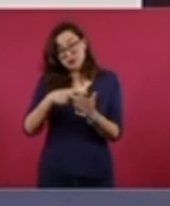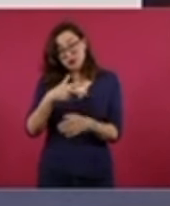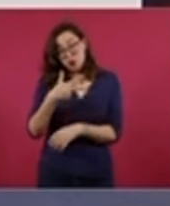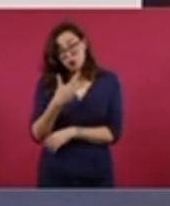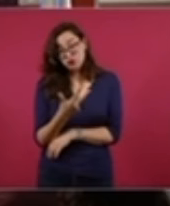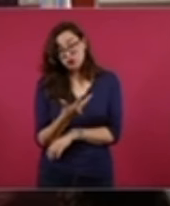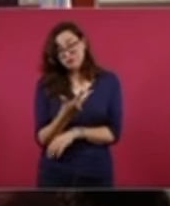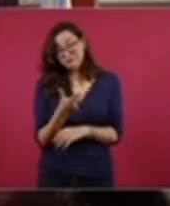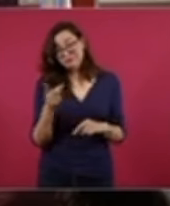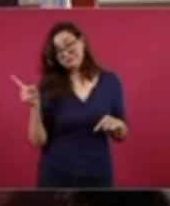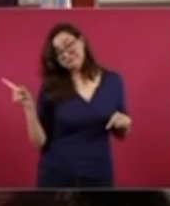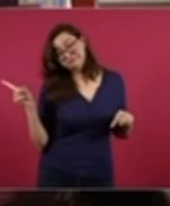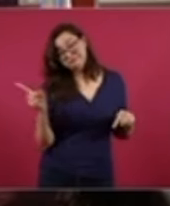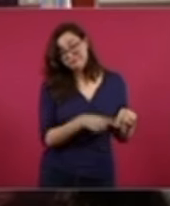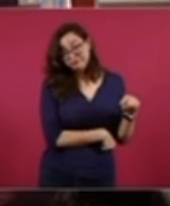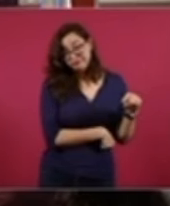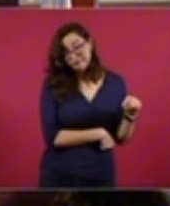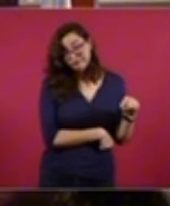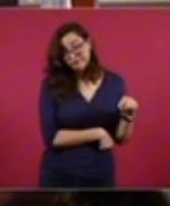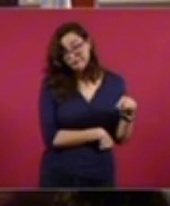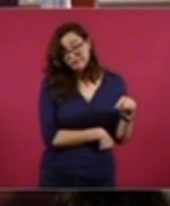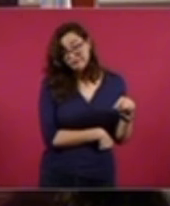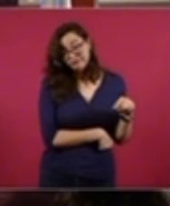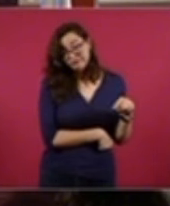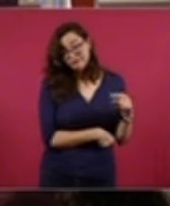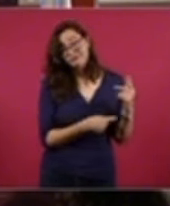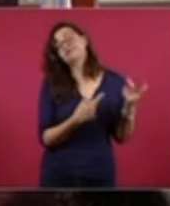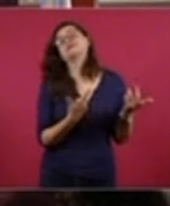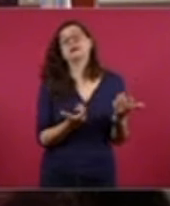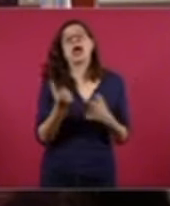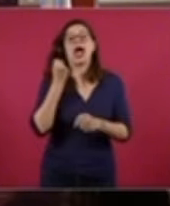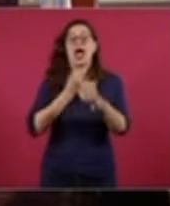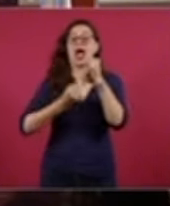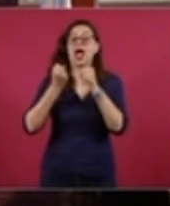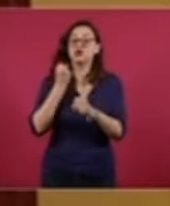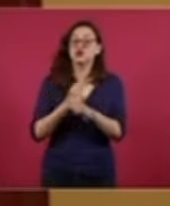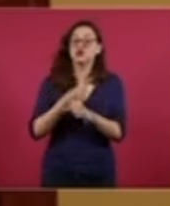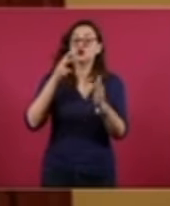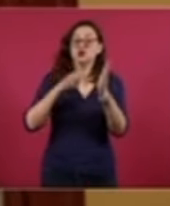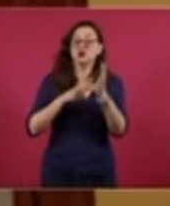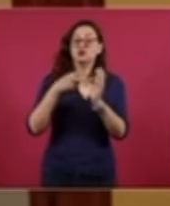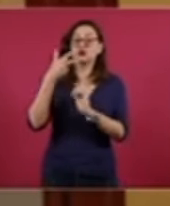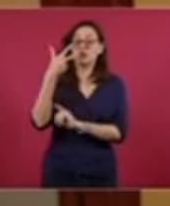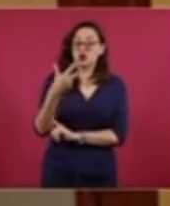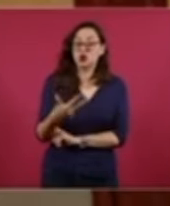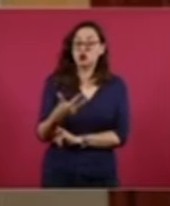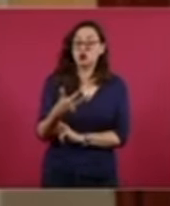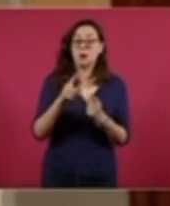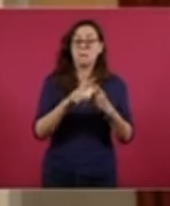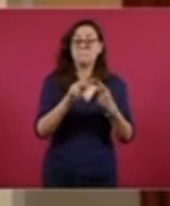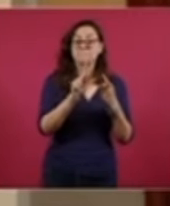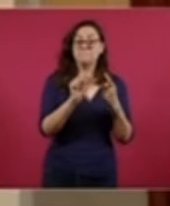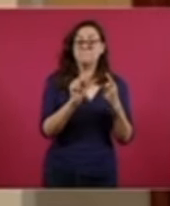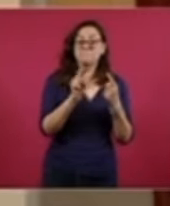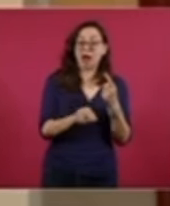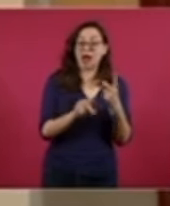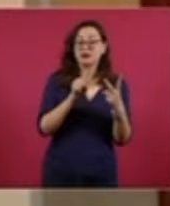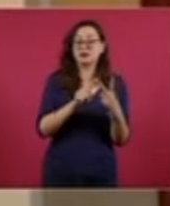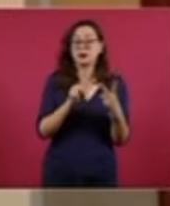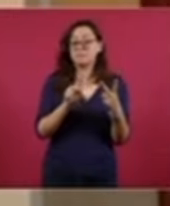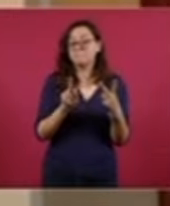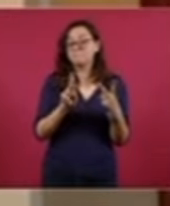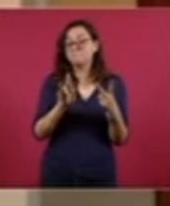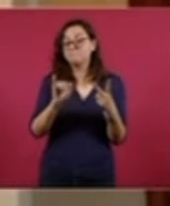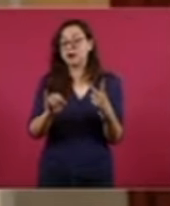completo. En el 2008, el PAN, el PRI y el Verde Ecologista, por mayoría, eliminaron